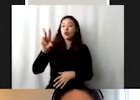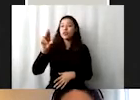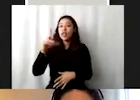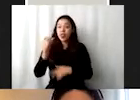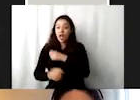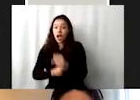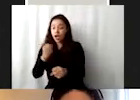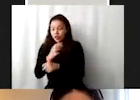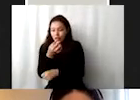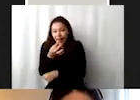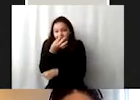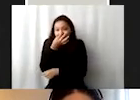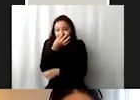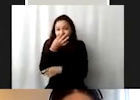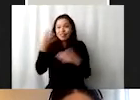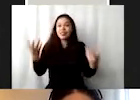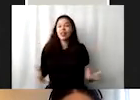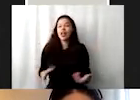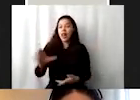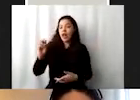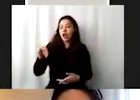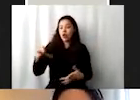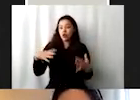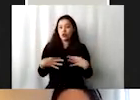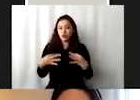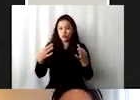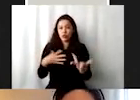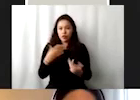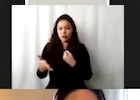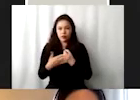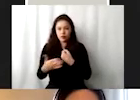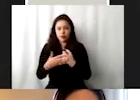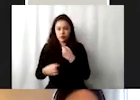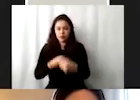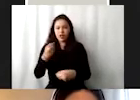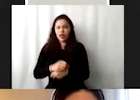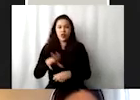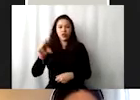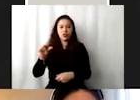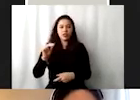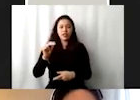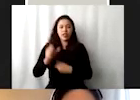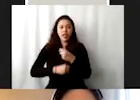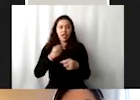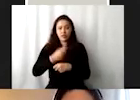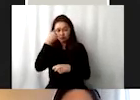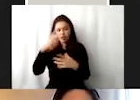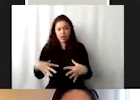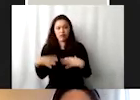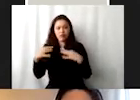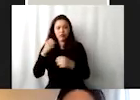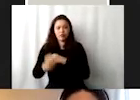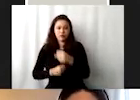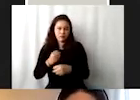que va a cumplir Naciones Unidas en los próximos años de haber hecho todo esto. Entonces, bueno,